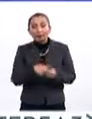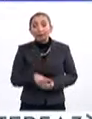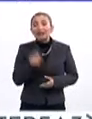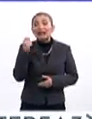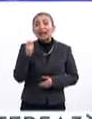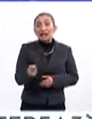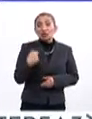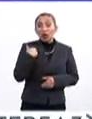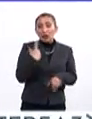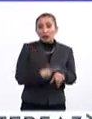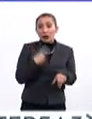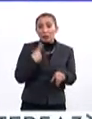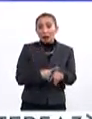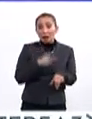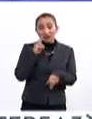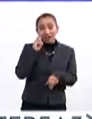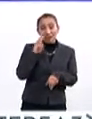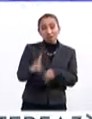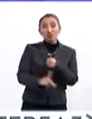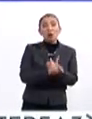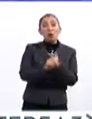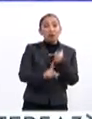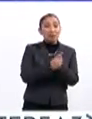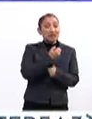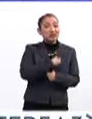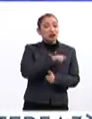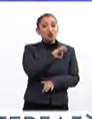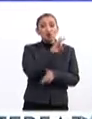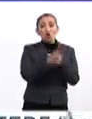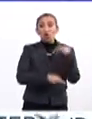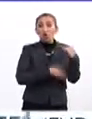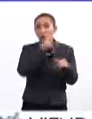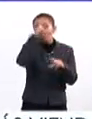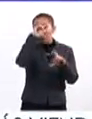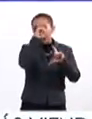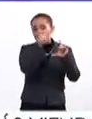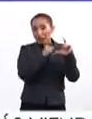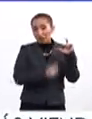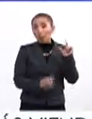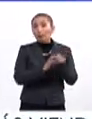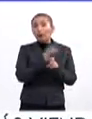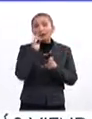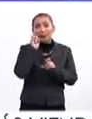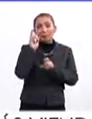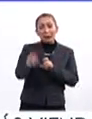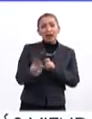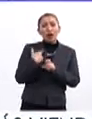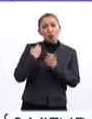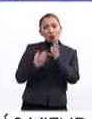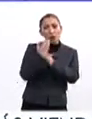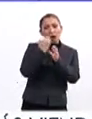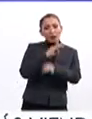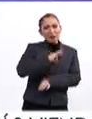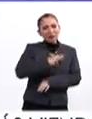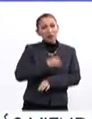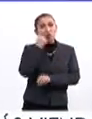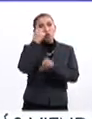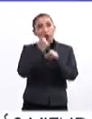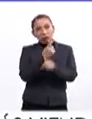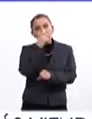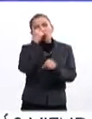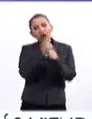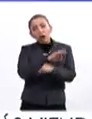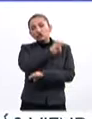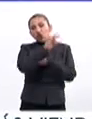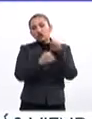Se trata de un padecimiento que constituye un problema de salud pública a nivel nacional, ya que se reportan casos nuevos de infección cada año